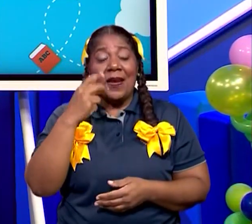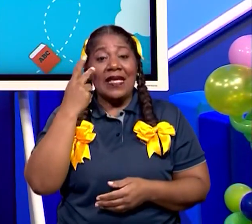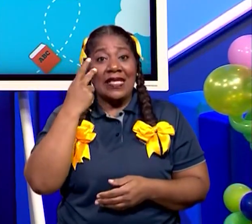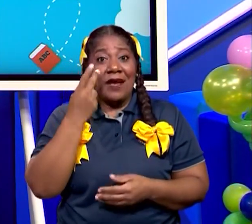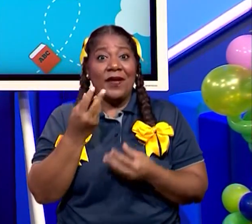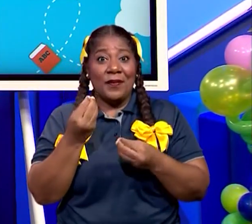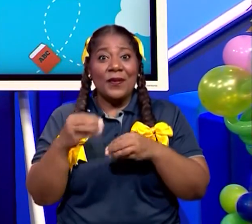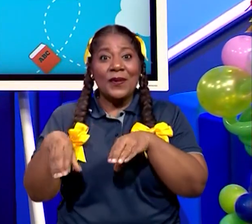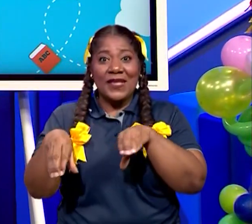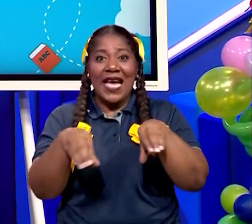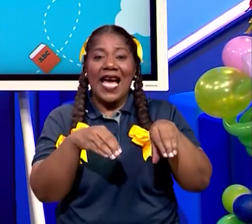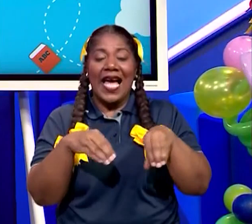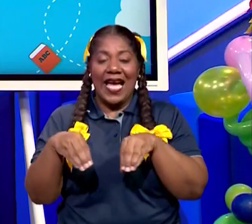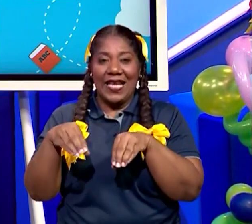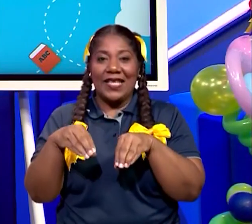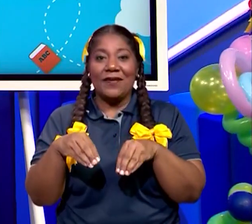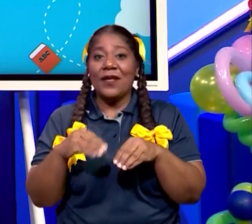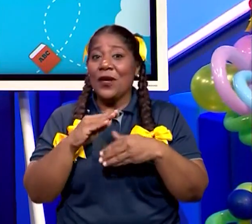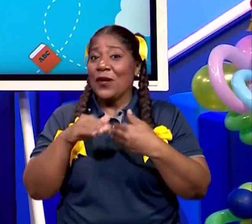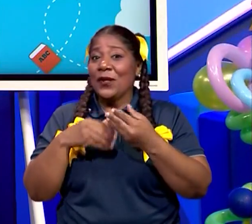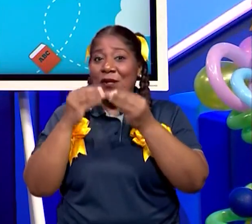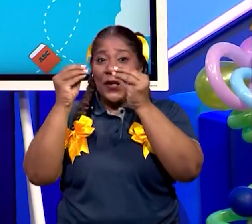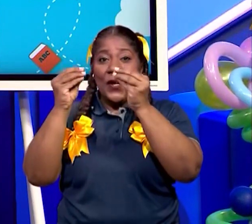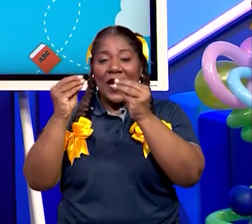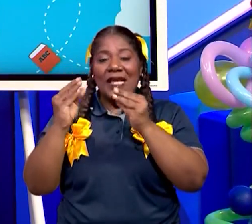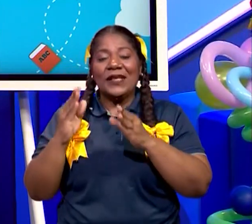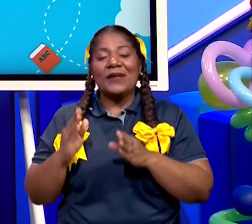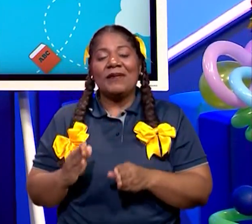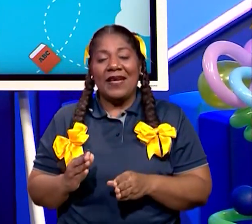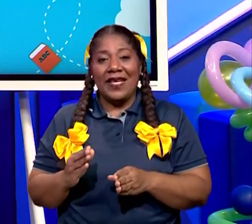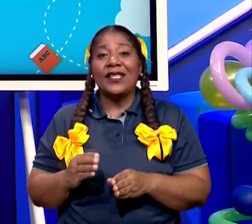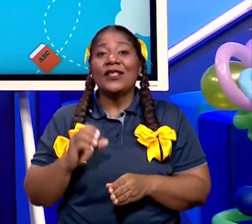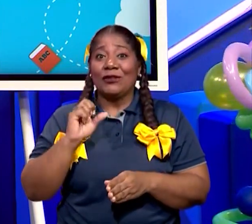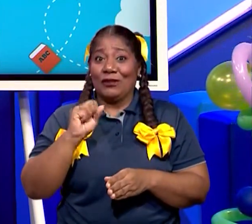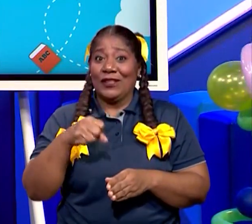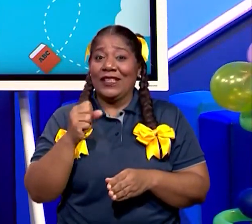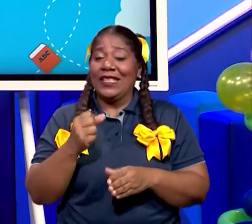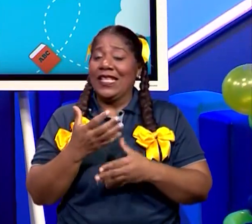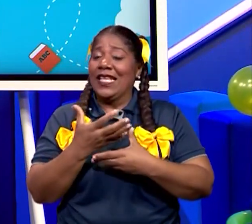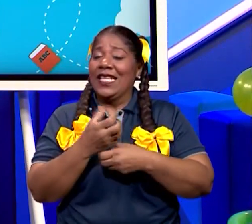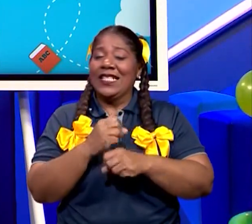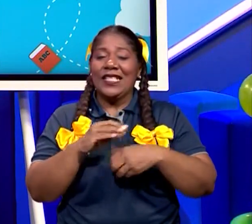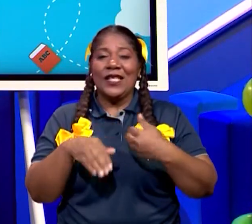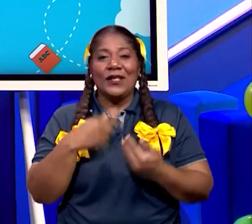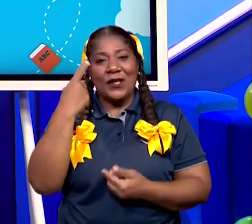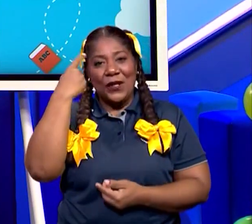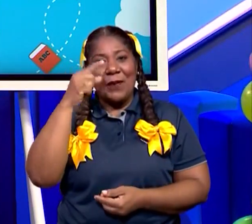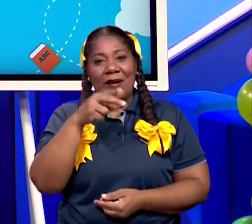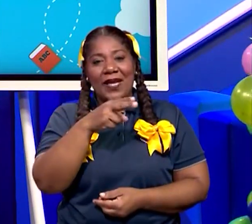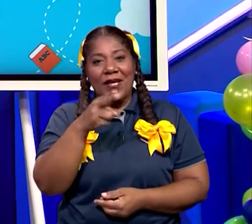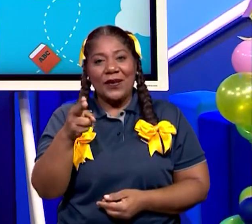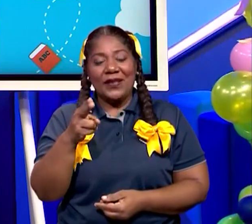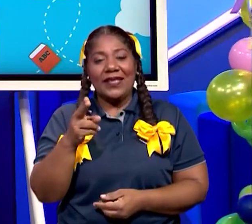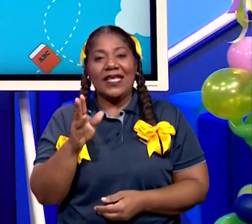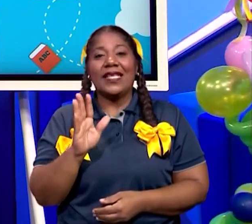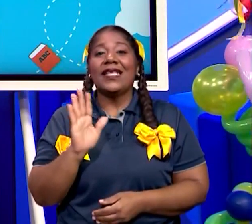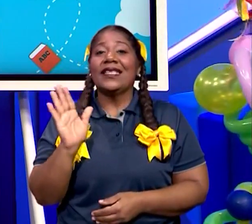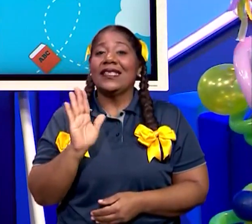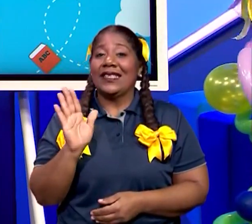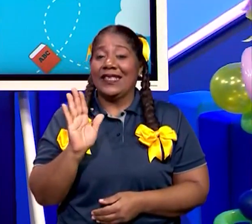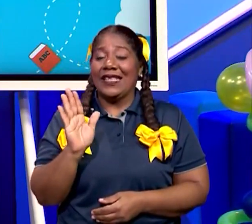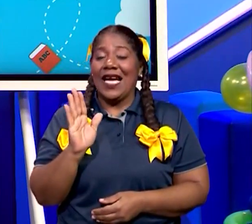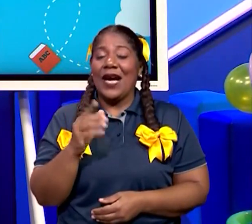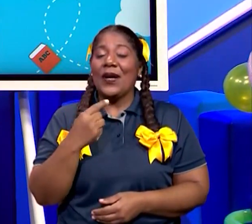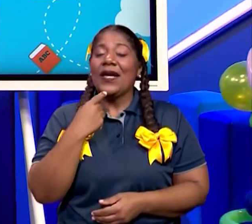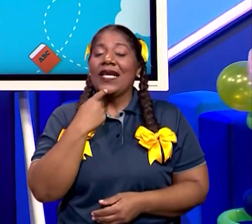actividades que van a tener con los maestros porque nosotros nos hemos preparado para todos ustedes. Me despido, no sin antes